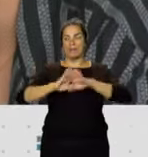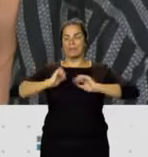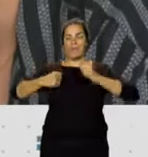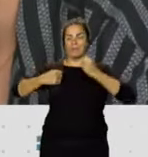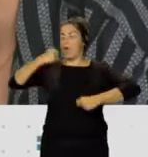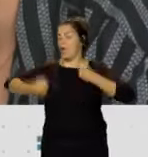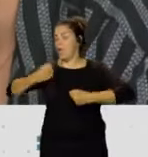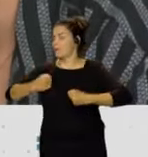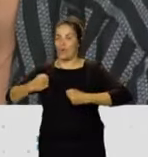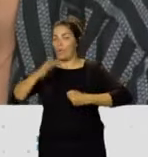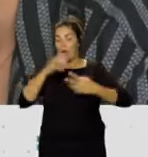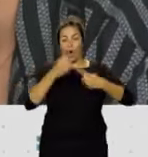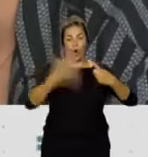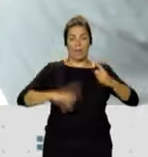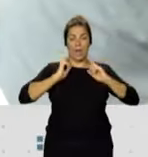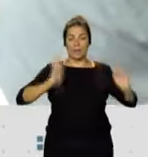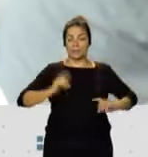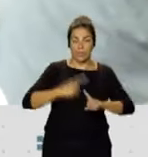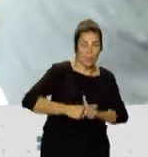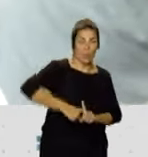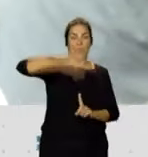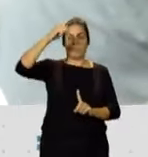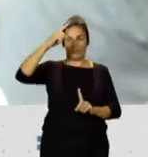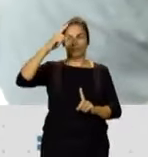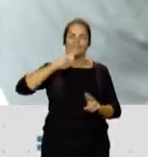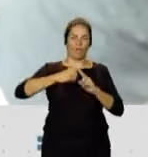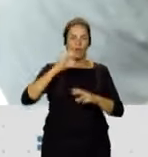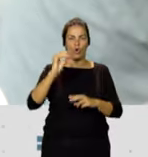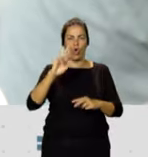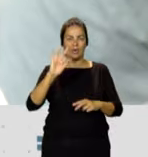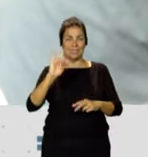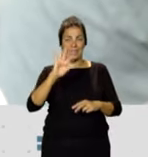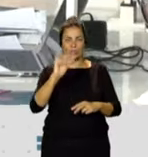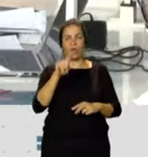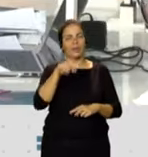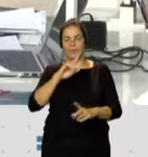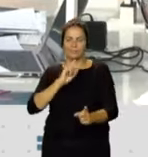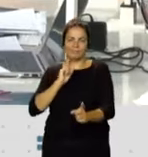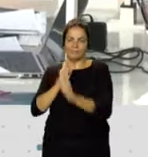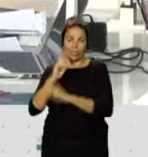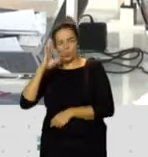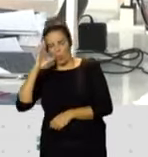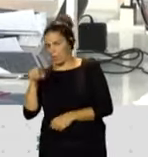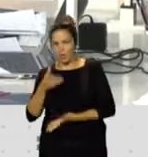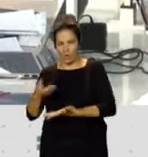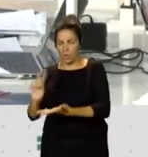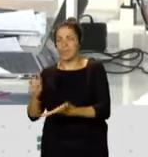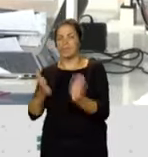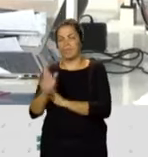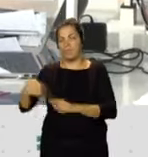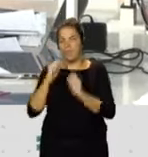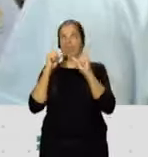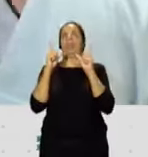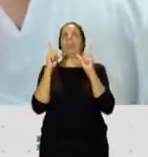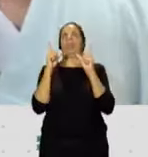sube mucho la hormona del estrés, el cortisol, y el cortisol es enemigo del sueño. Con lo cual vas a estar en blanco mucho más tiempo. Claro,